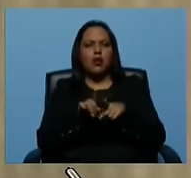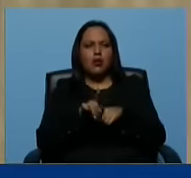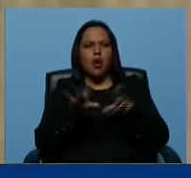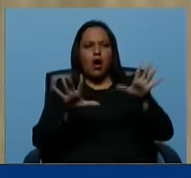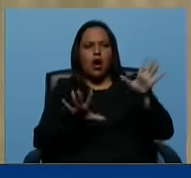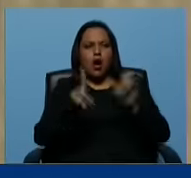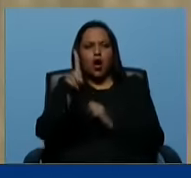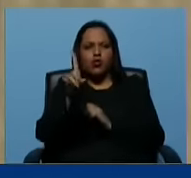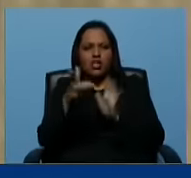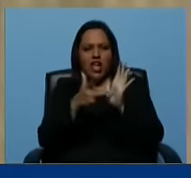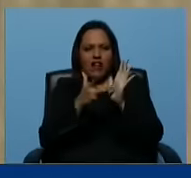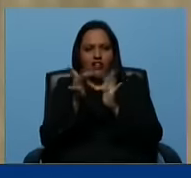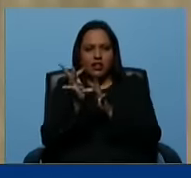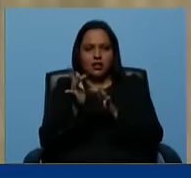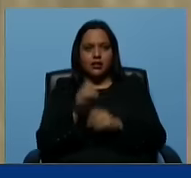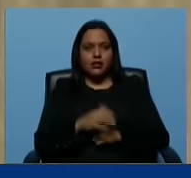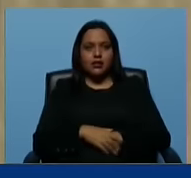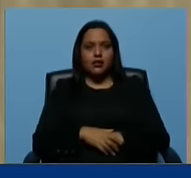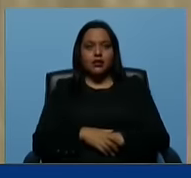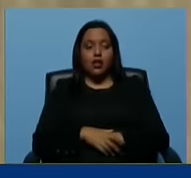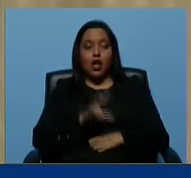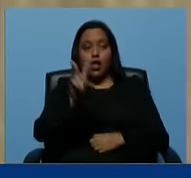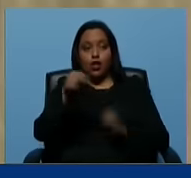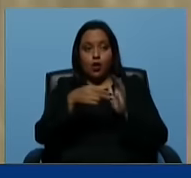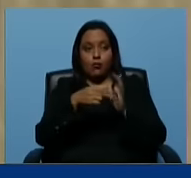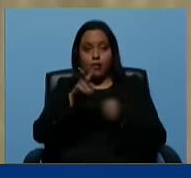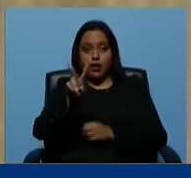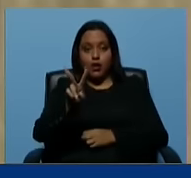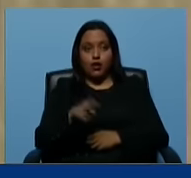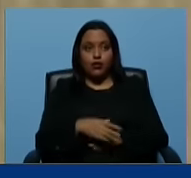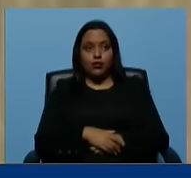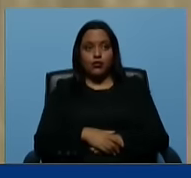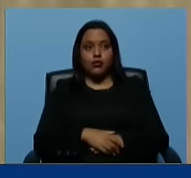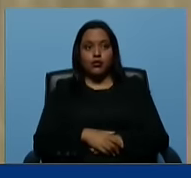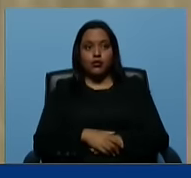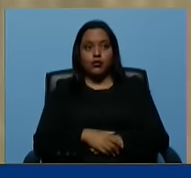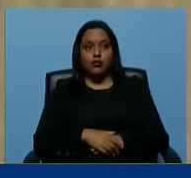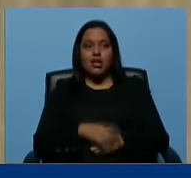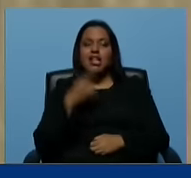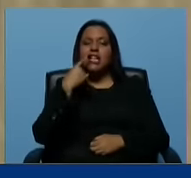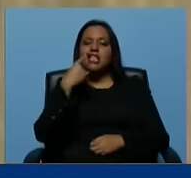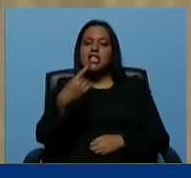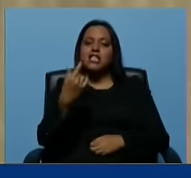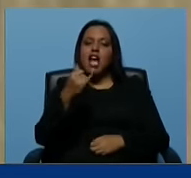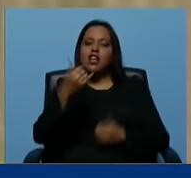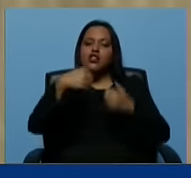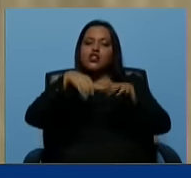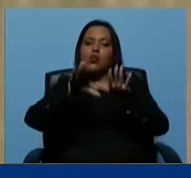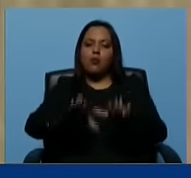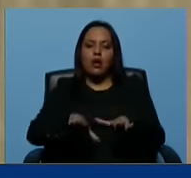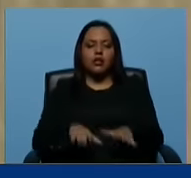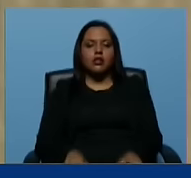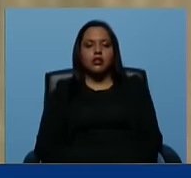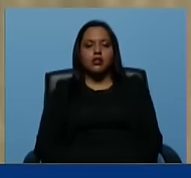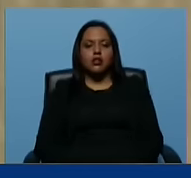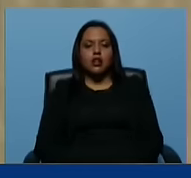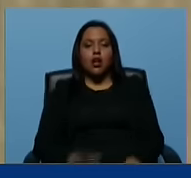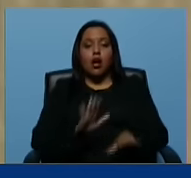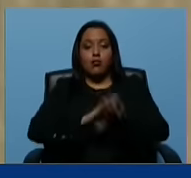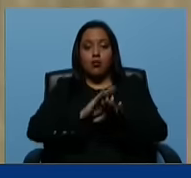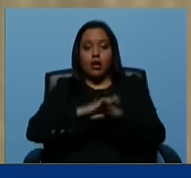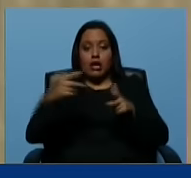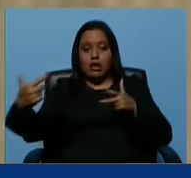del 2002, ellos dicen que suspenden porque en la